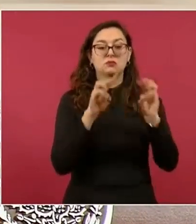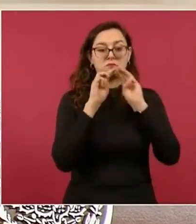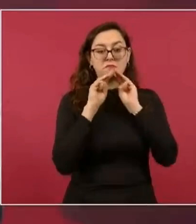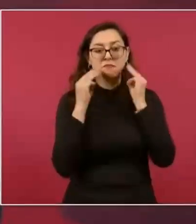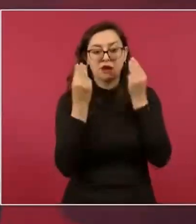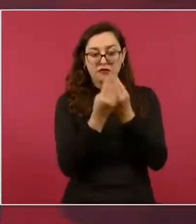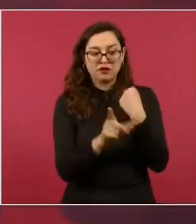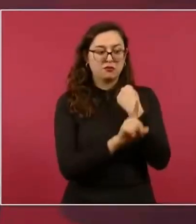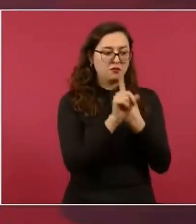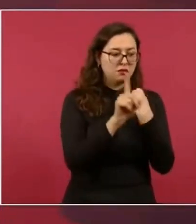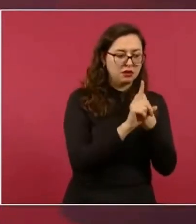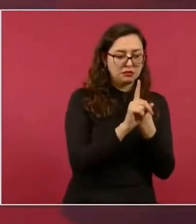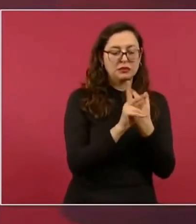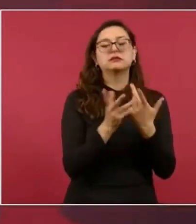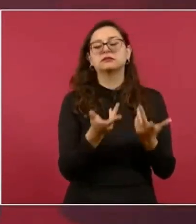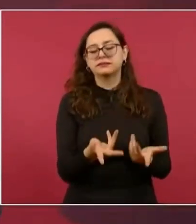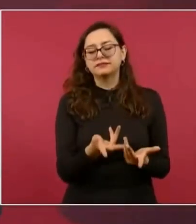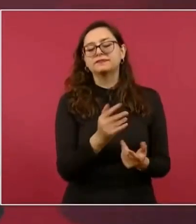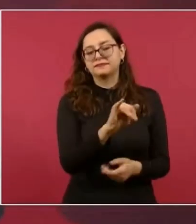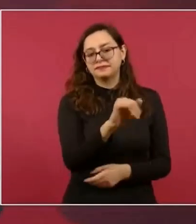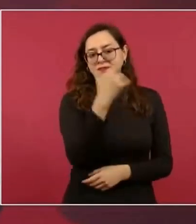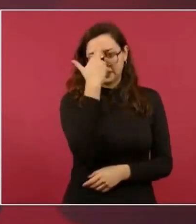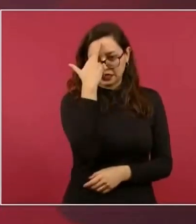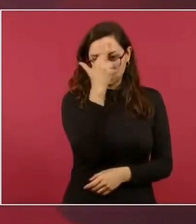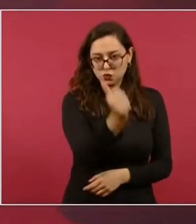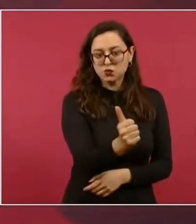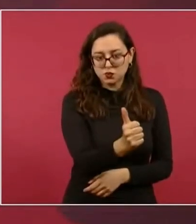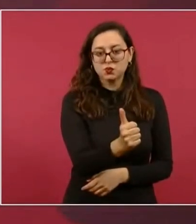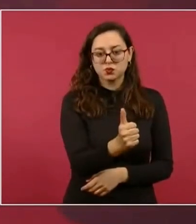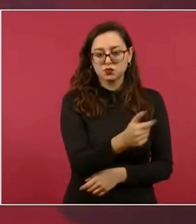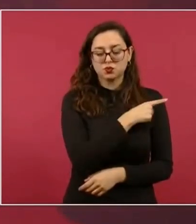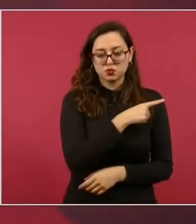que ya lo estamos atendiendo, pero solamente dos.